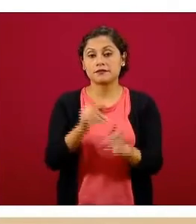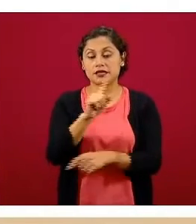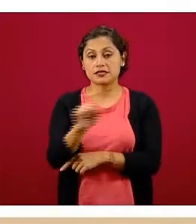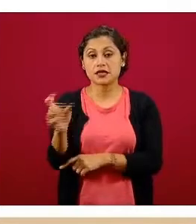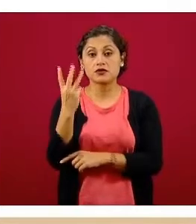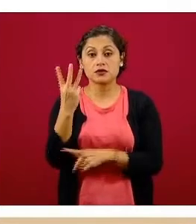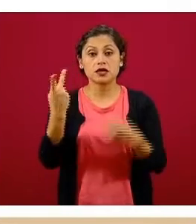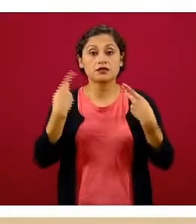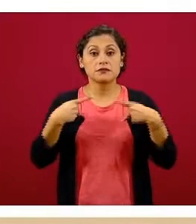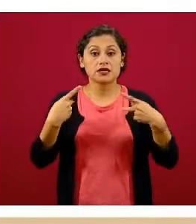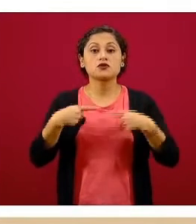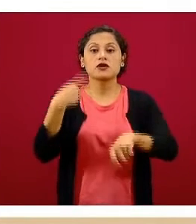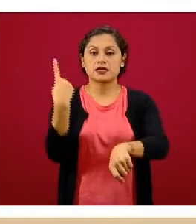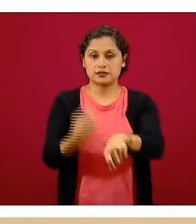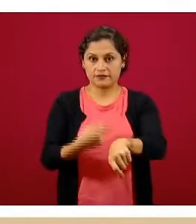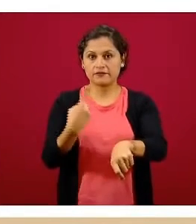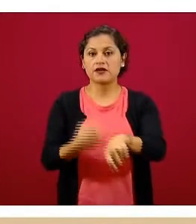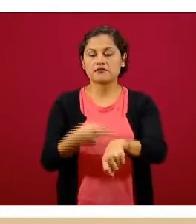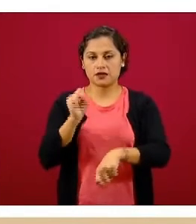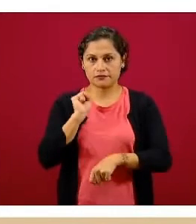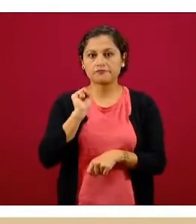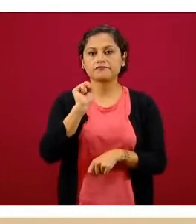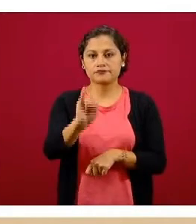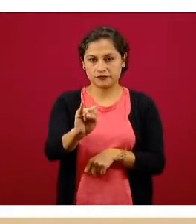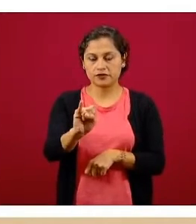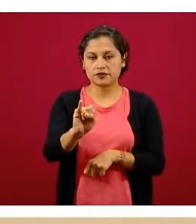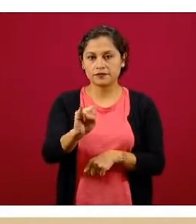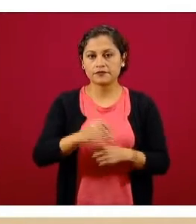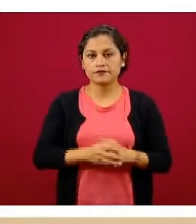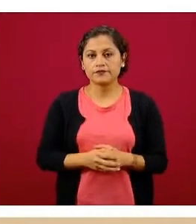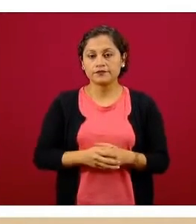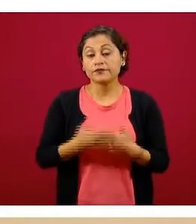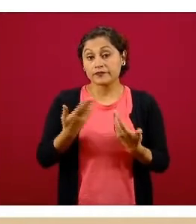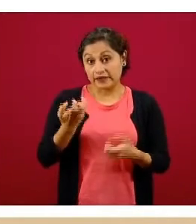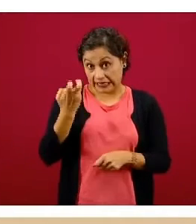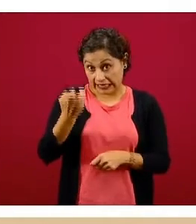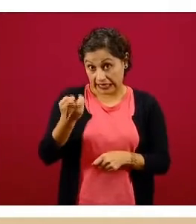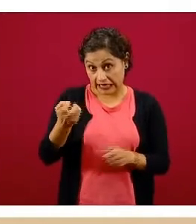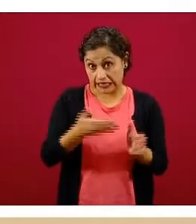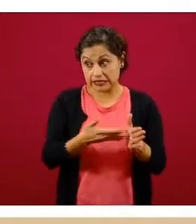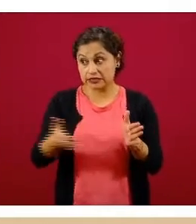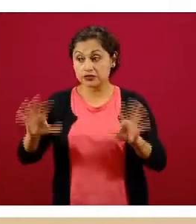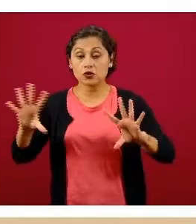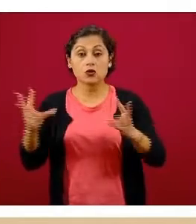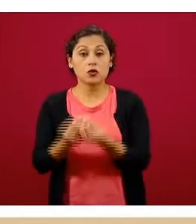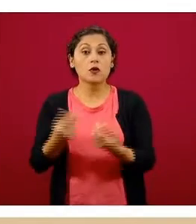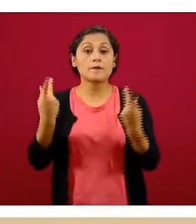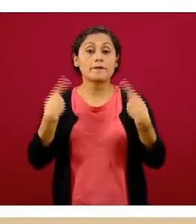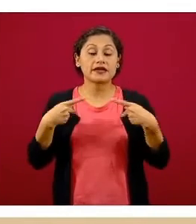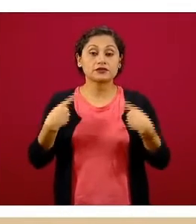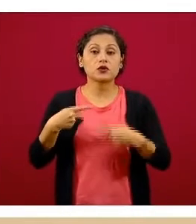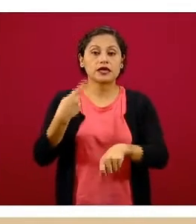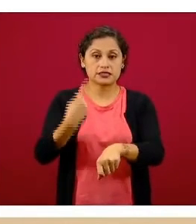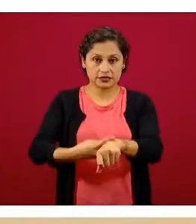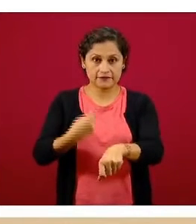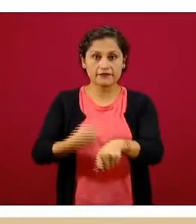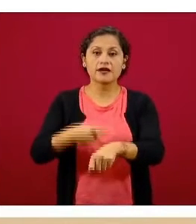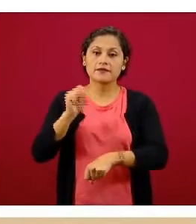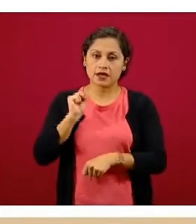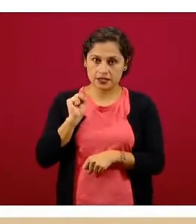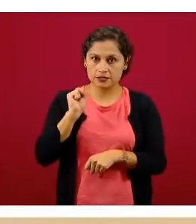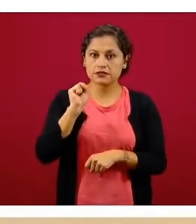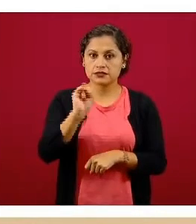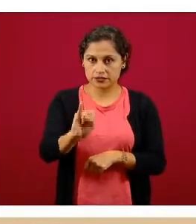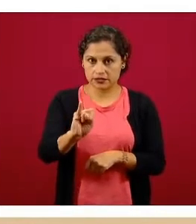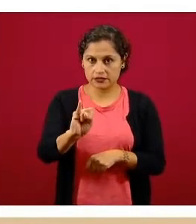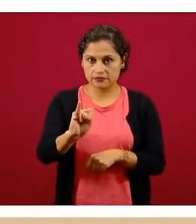personas que dieron positivas a SARS-CoV-2 y por lo tanto son los casos confirmados, acumulados de COVID-19 que hasta